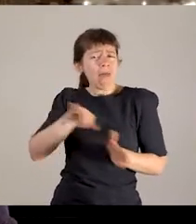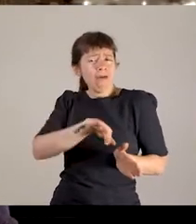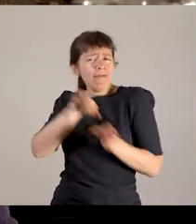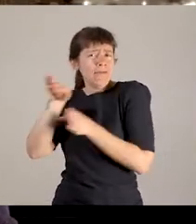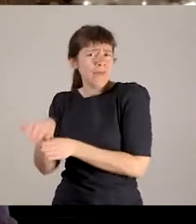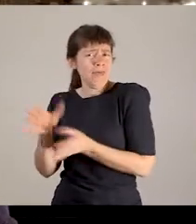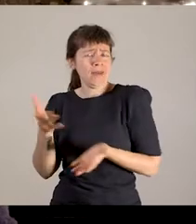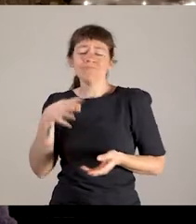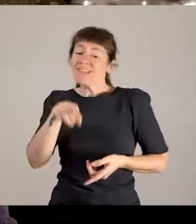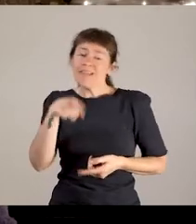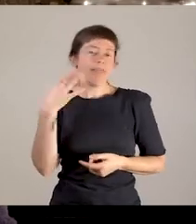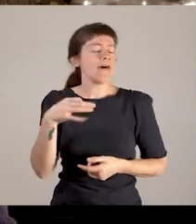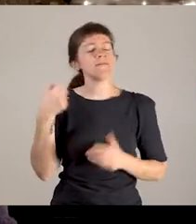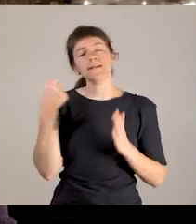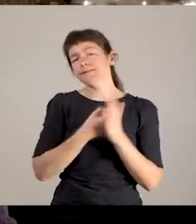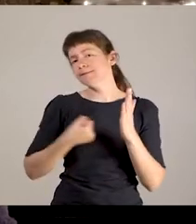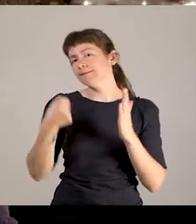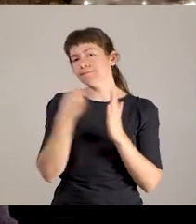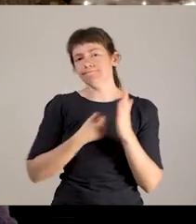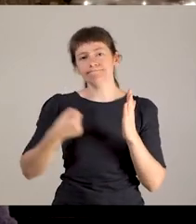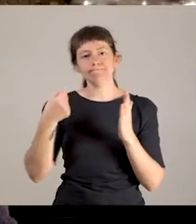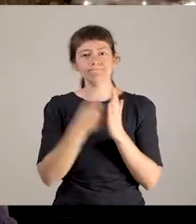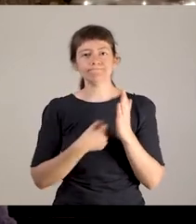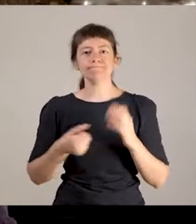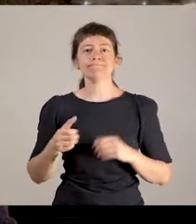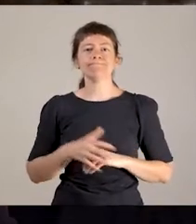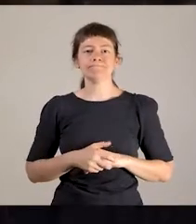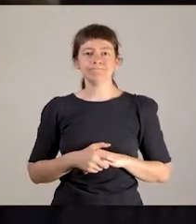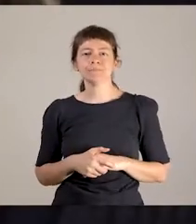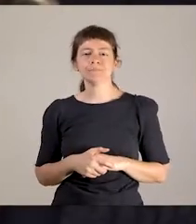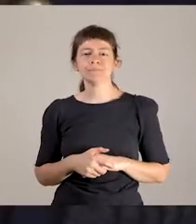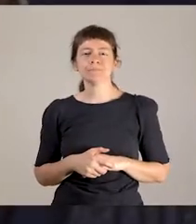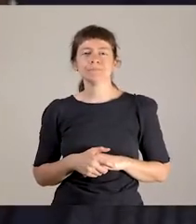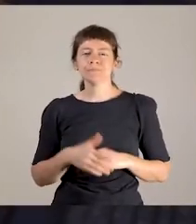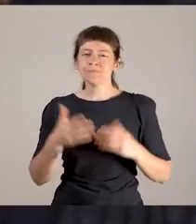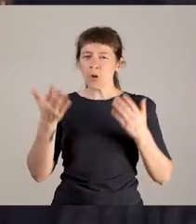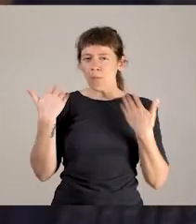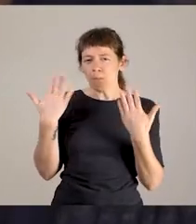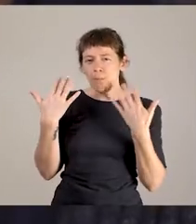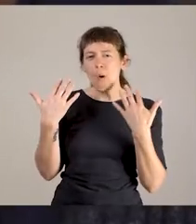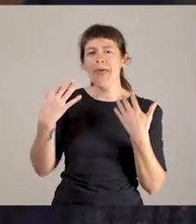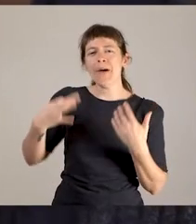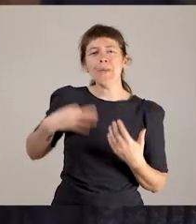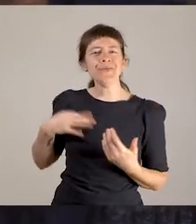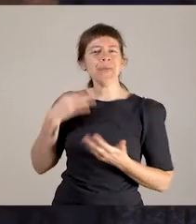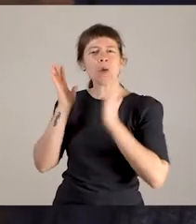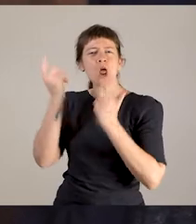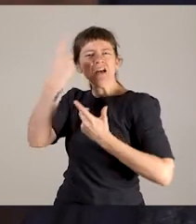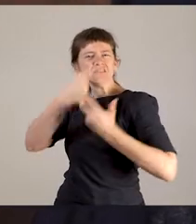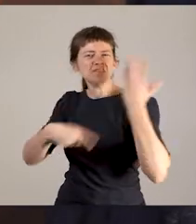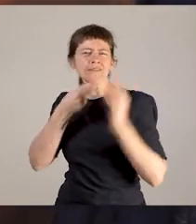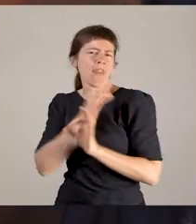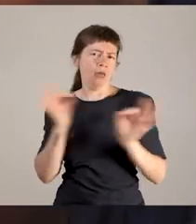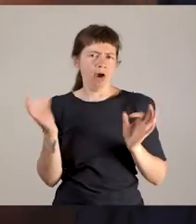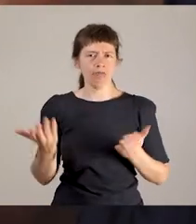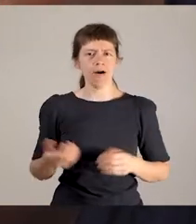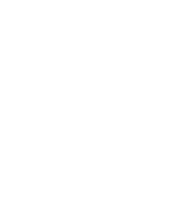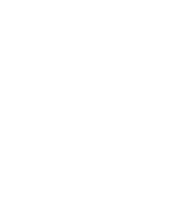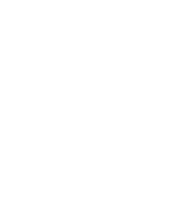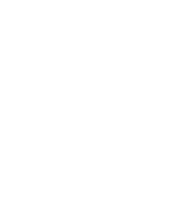sin violencias y tenerlo como un horizonte de lucha. Es posible una vida sin violencias.